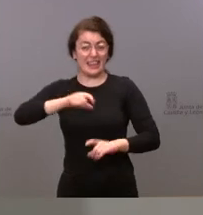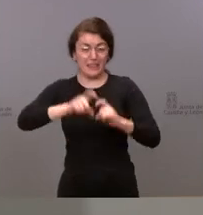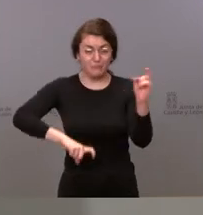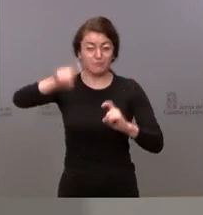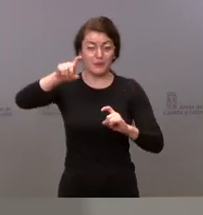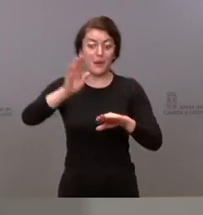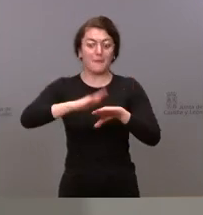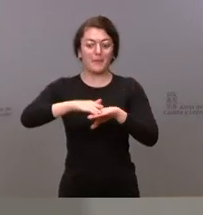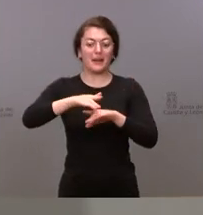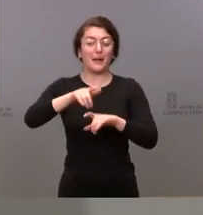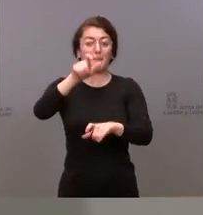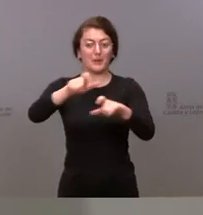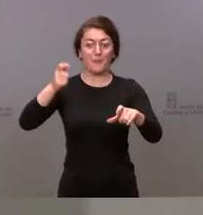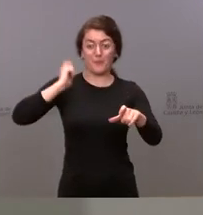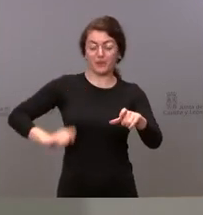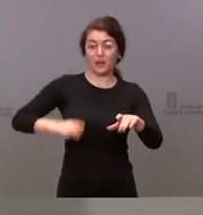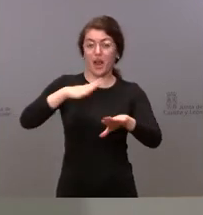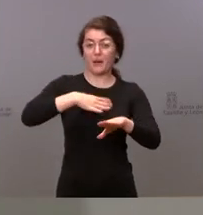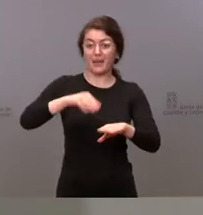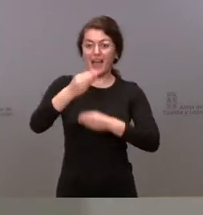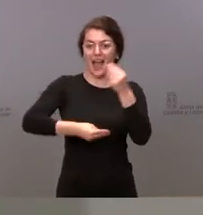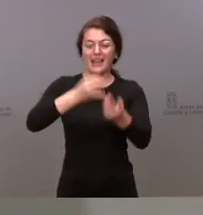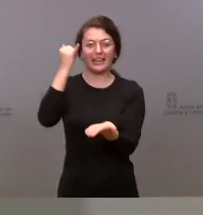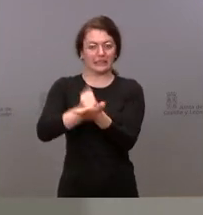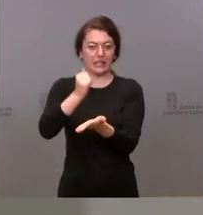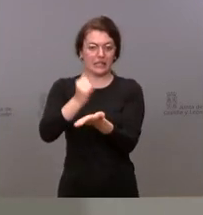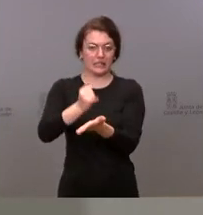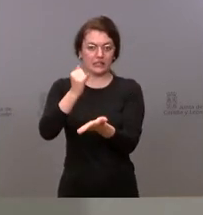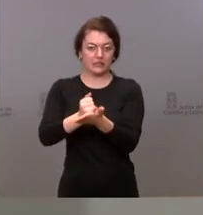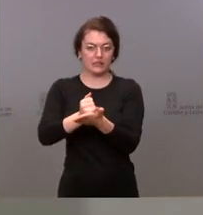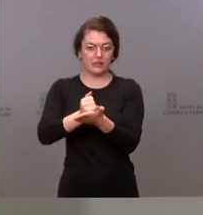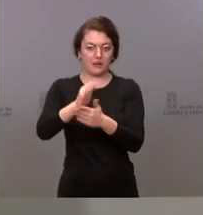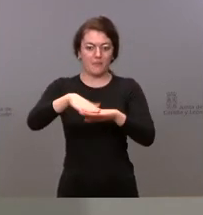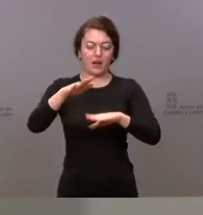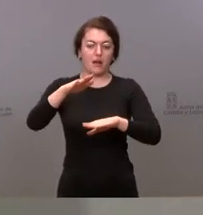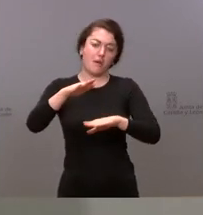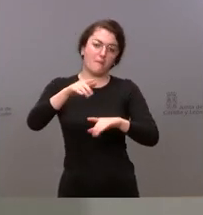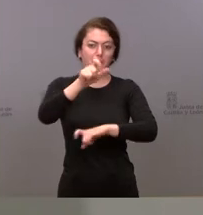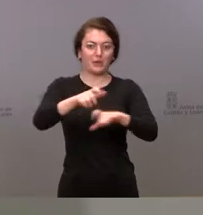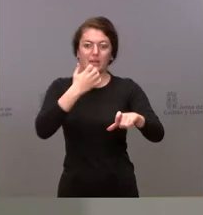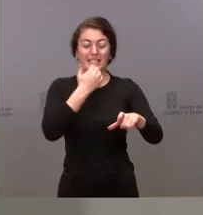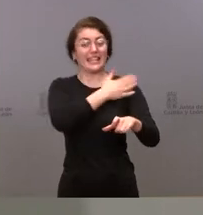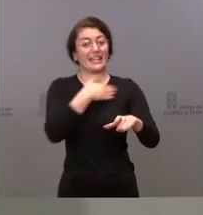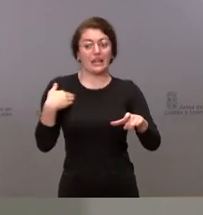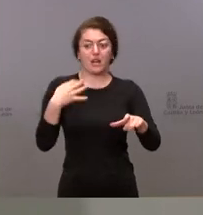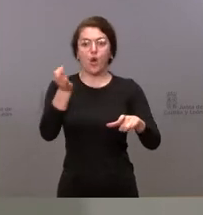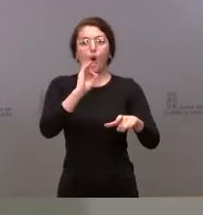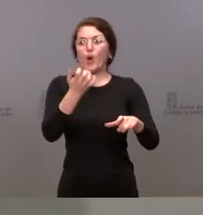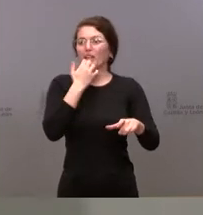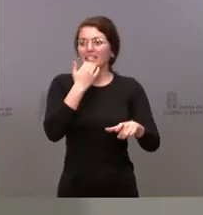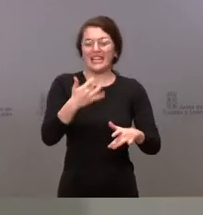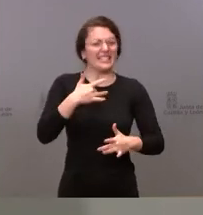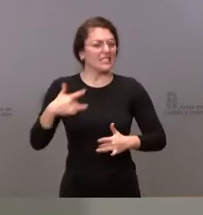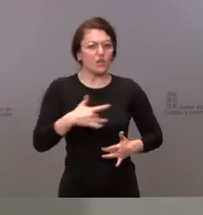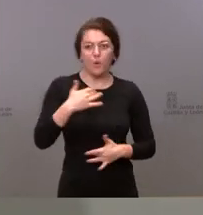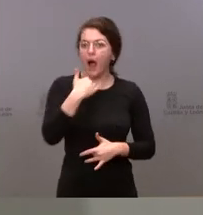de que los profesionales puedan realizar test a las personas que lo deseen o aquellas personas que también puedan tener algún tipo de